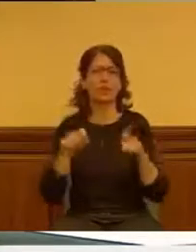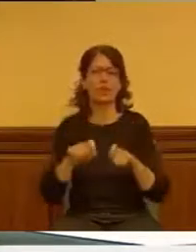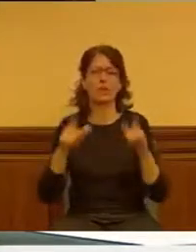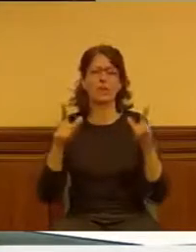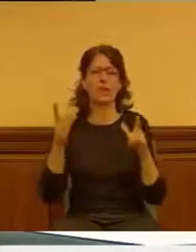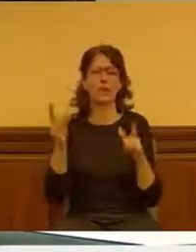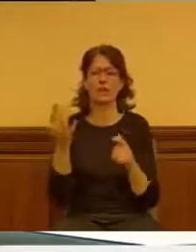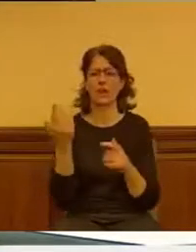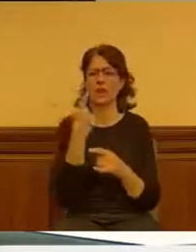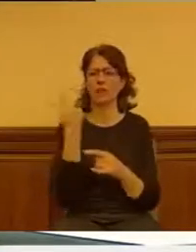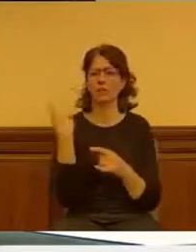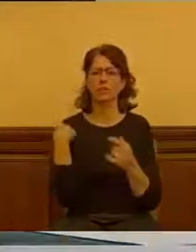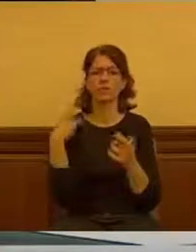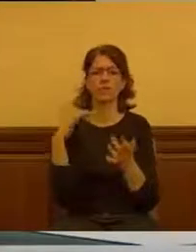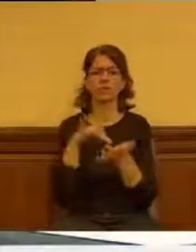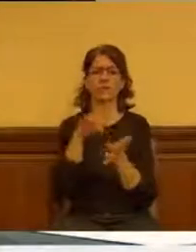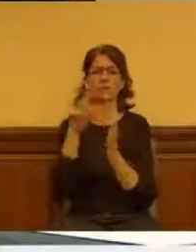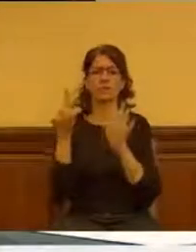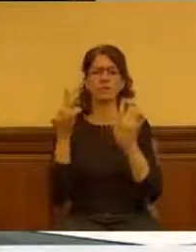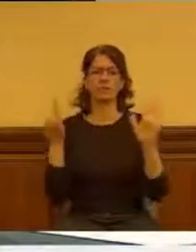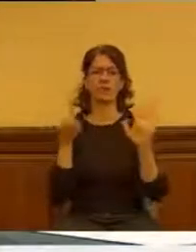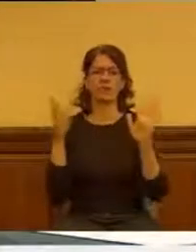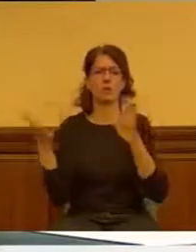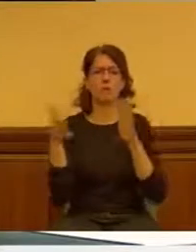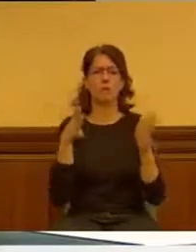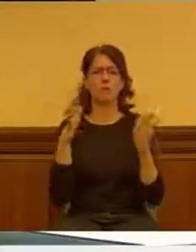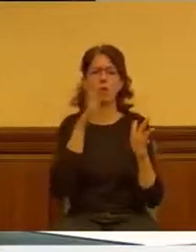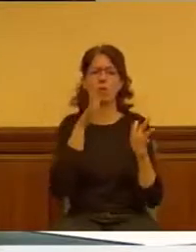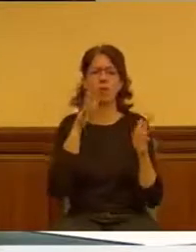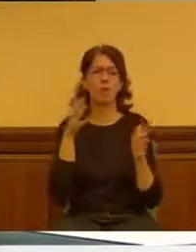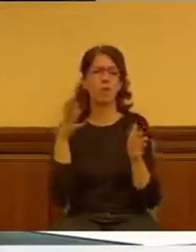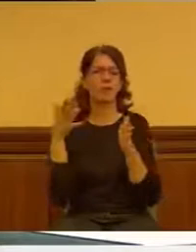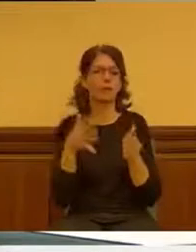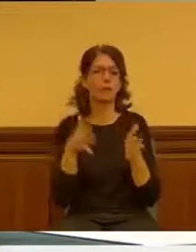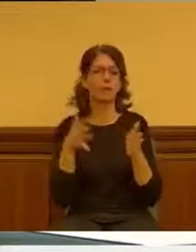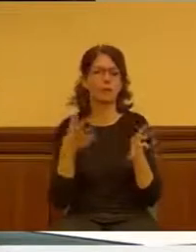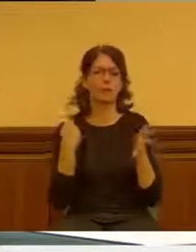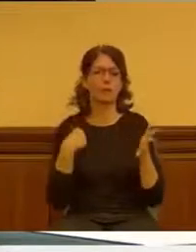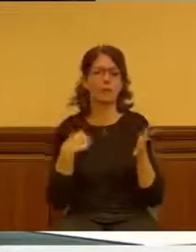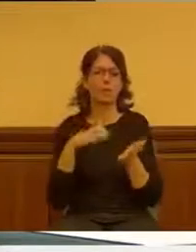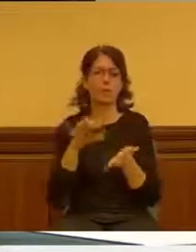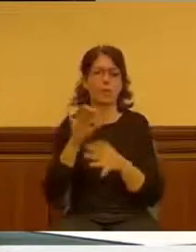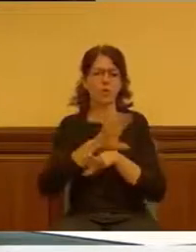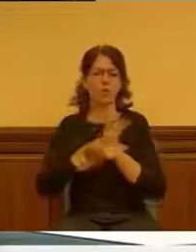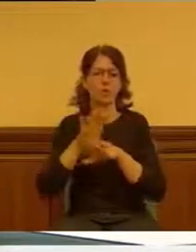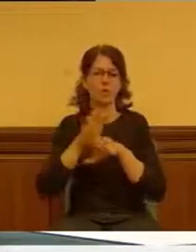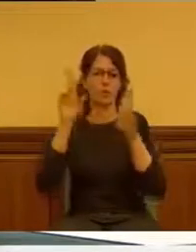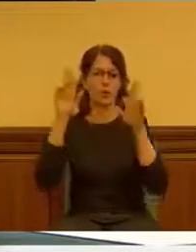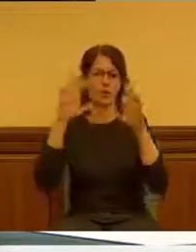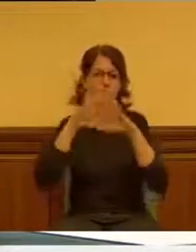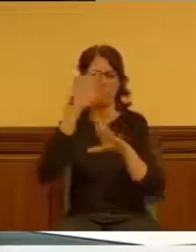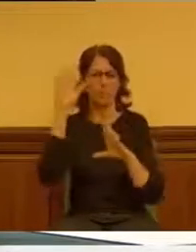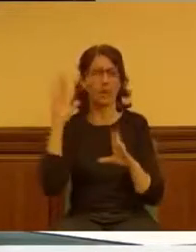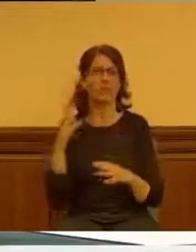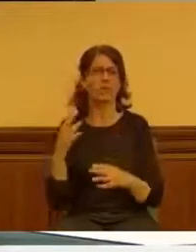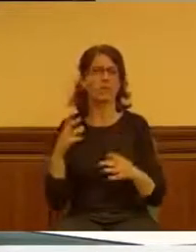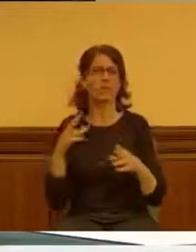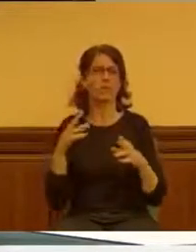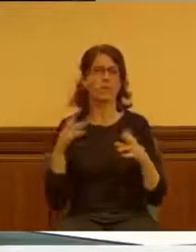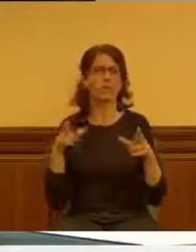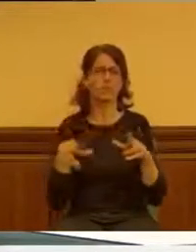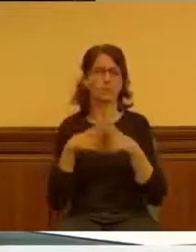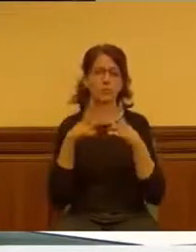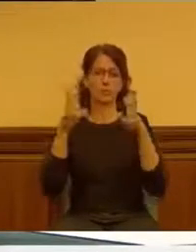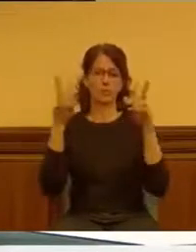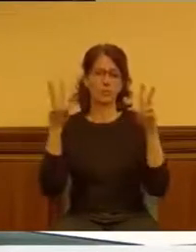del año pasado, por indicación de la Consejería de Políticas Sociales y Mayores, como no podía ser de otra manera. Por supuesto,